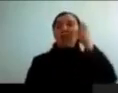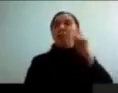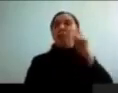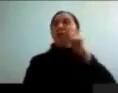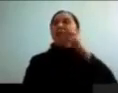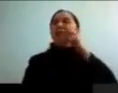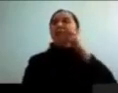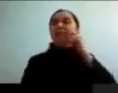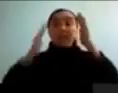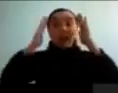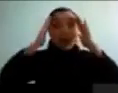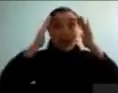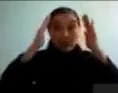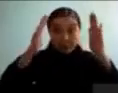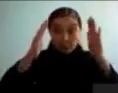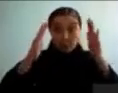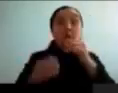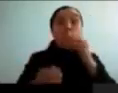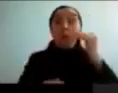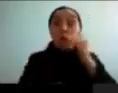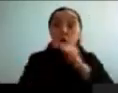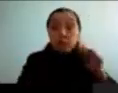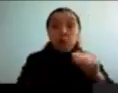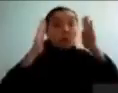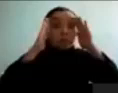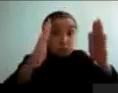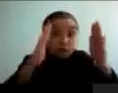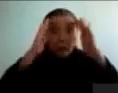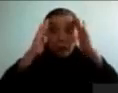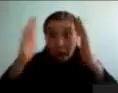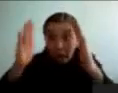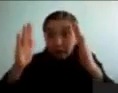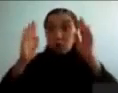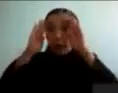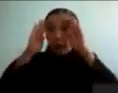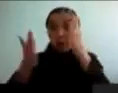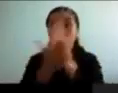desde que somos chicos nos dicen, pon atención, por ejemplo, a eso, pon atención a la clase.